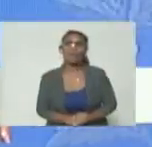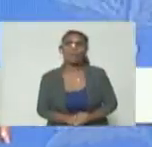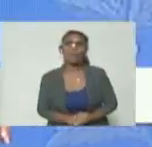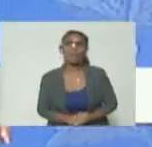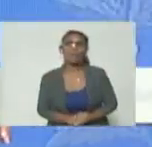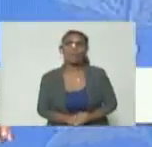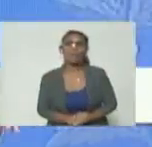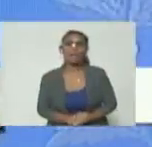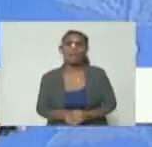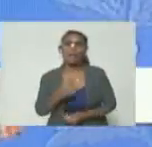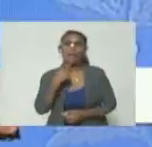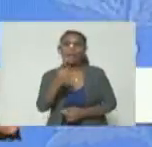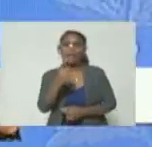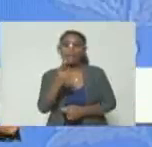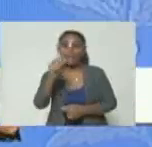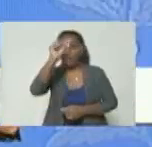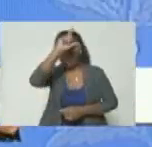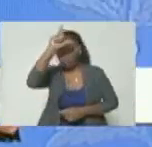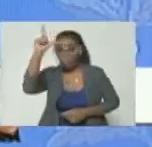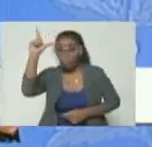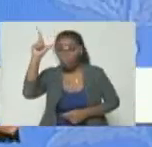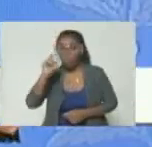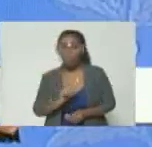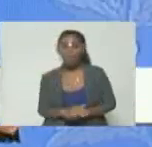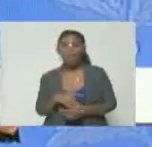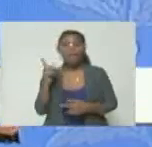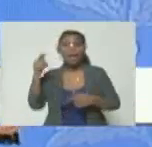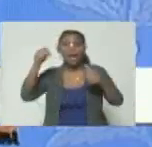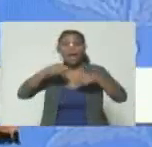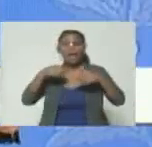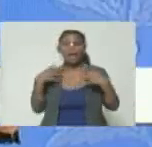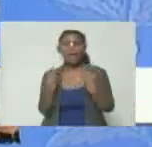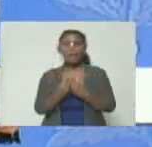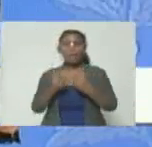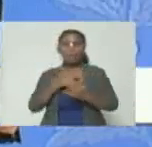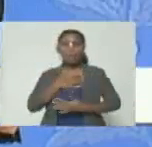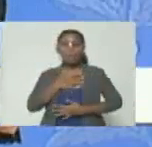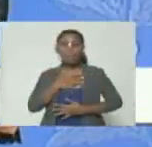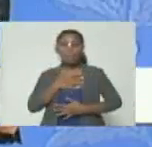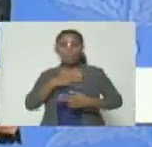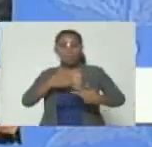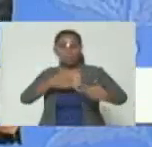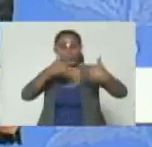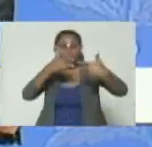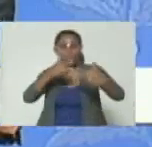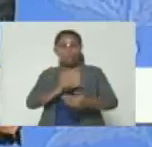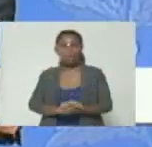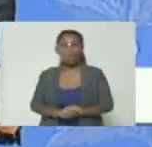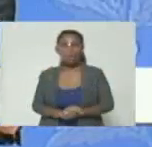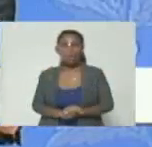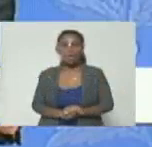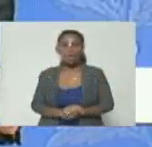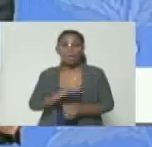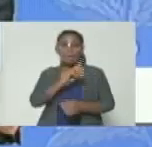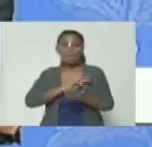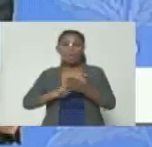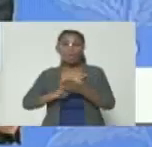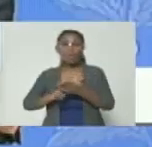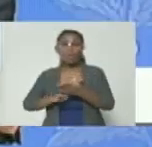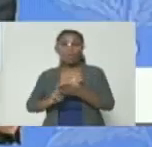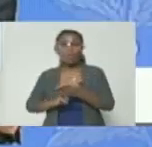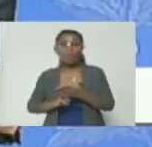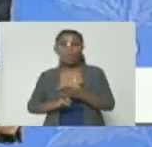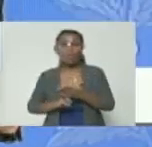me dice Gavilán Leopoldo López que está aquí conmigo en videoconferencia por supuesto que eso se está resolviendo con